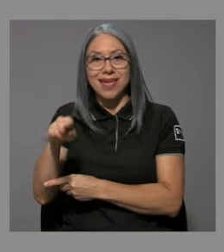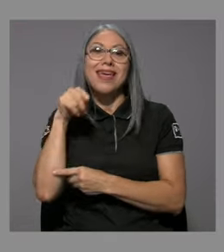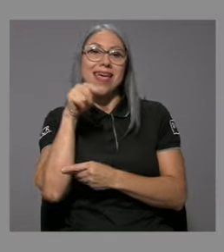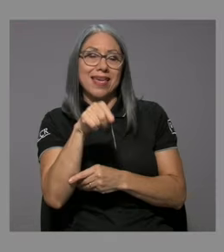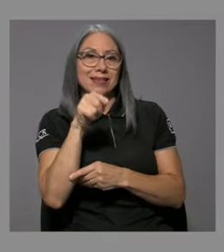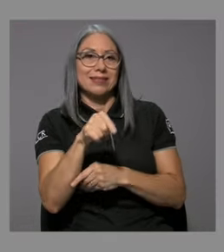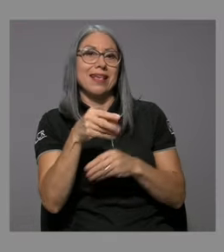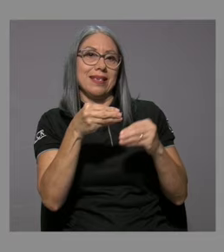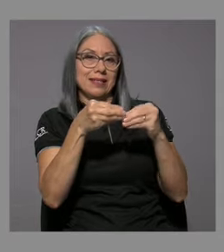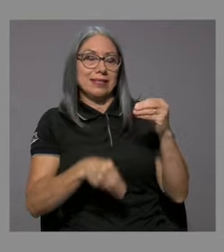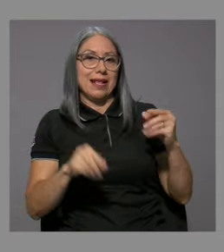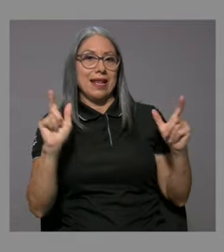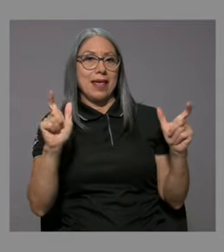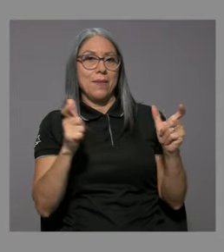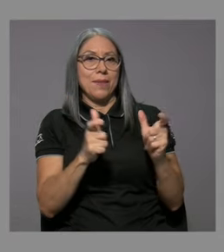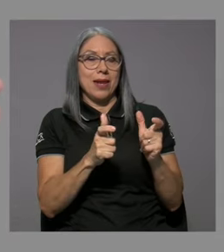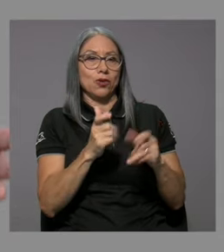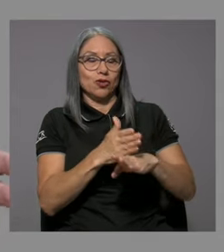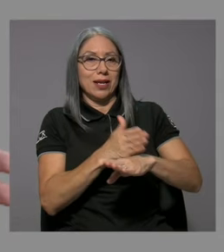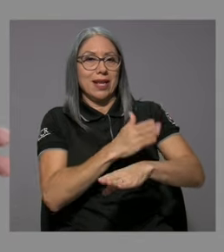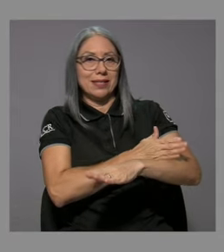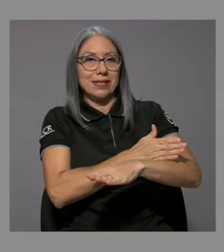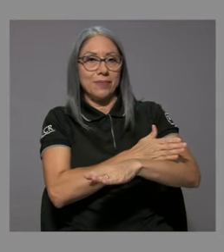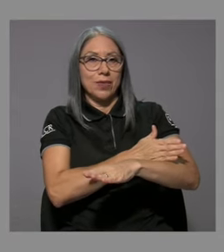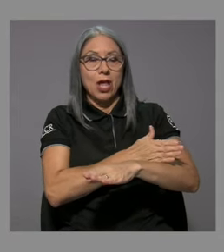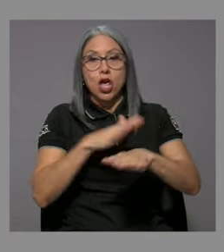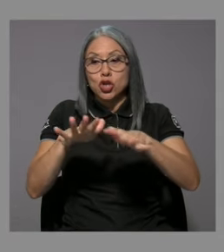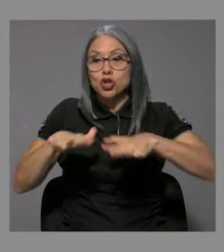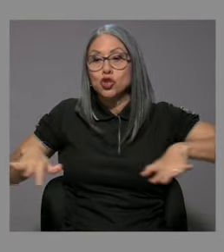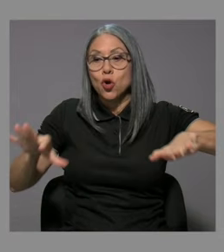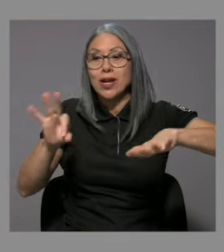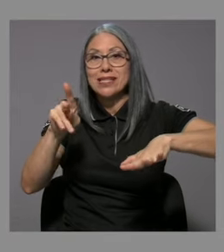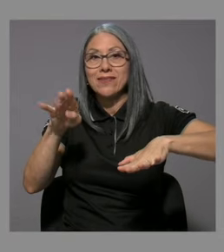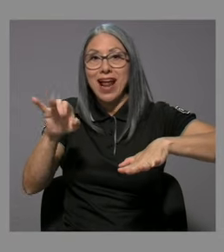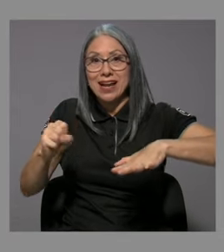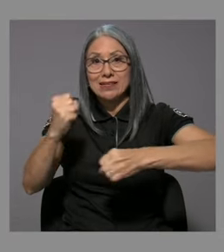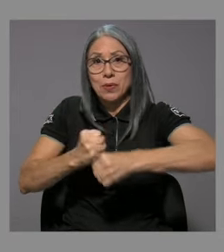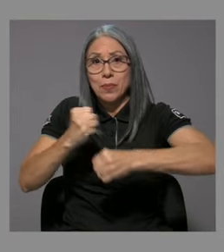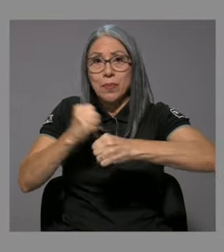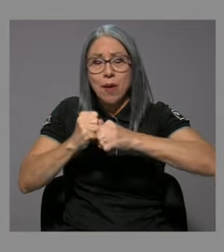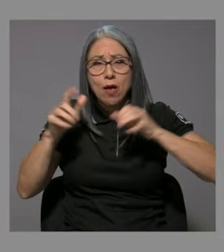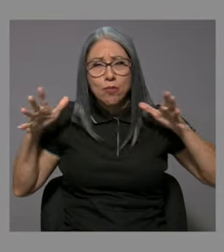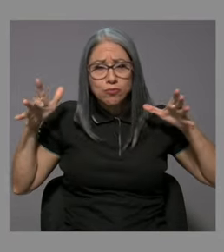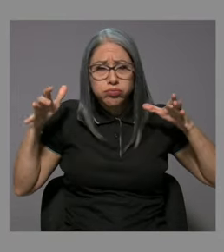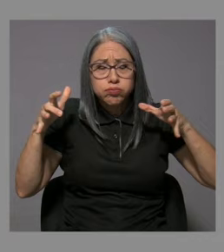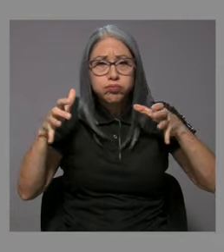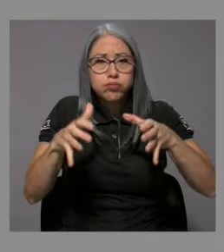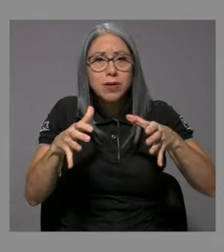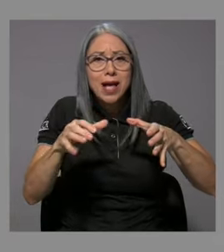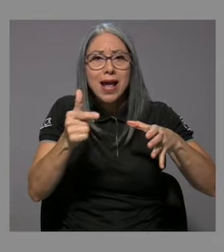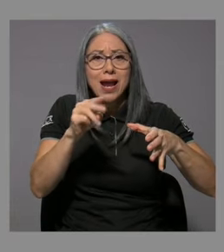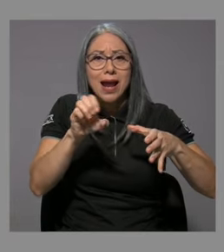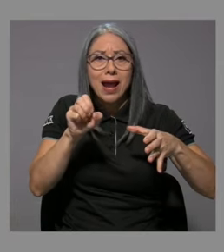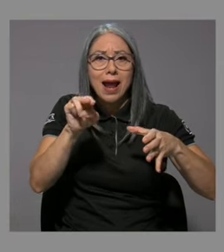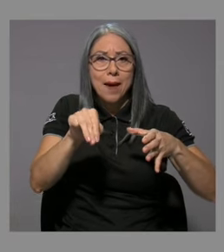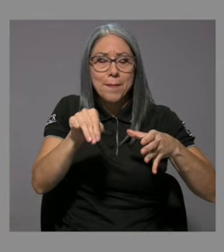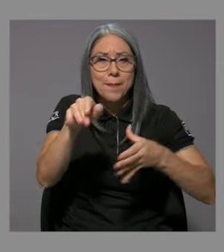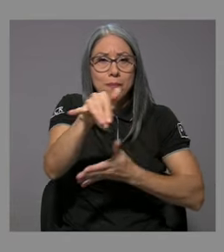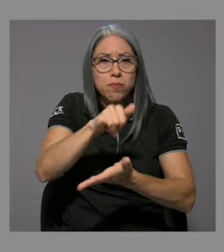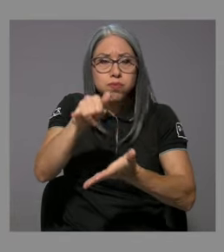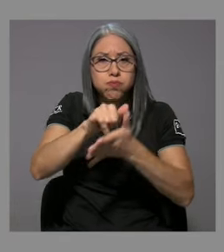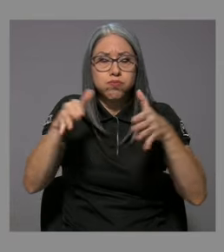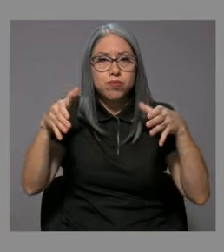aporta al Producto Interno Bruto es el que menos crece. La concentración de las zonas francas en la gran área